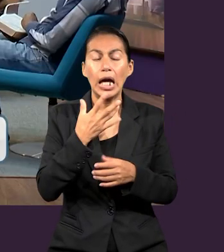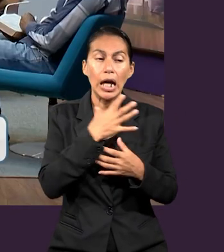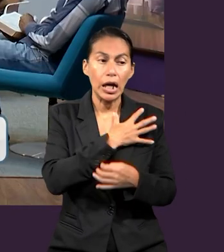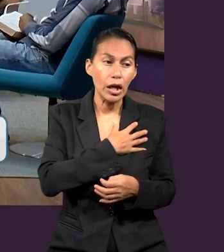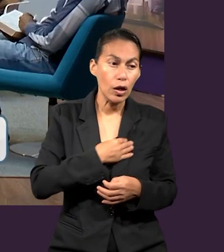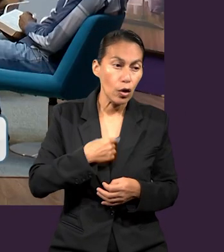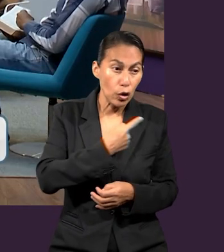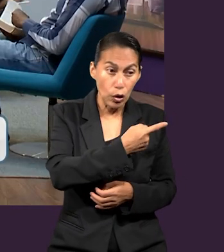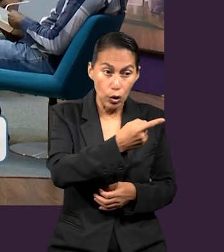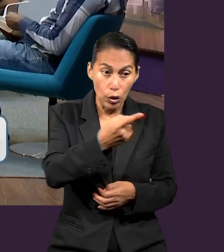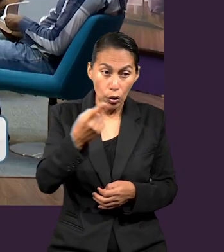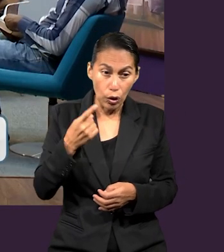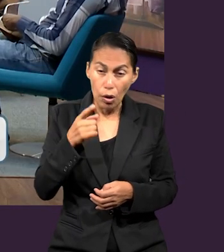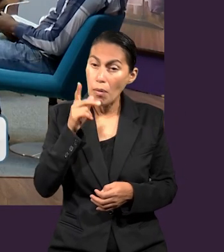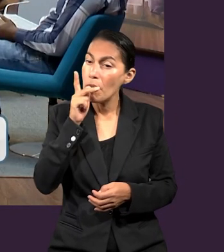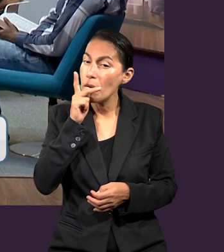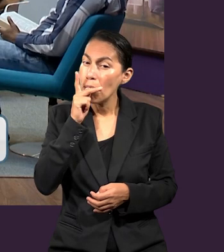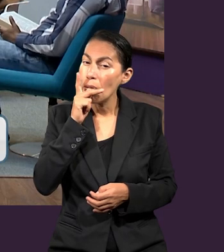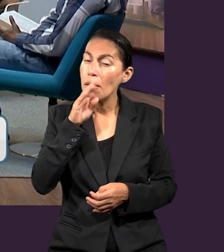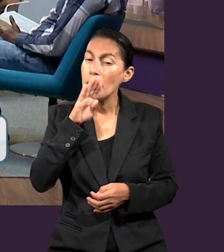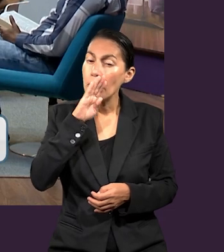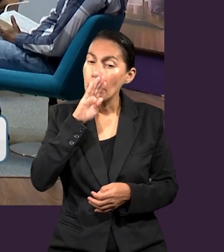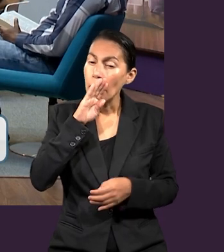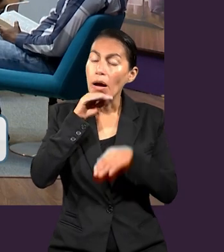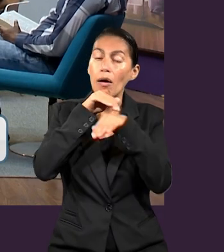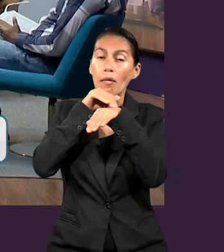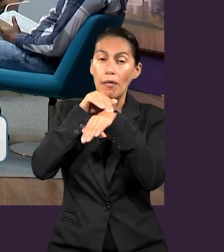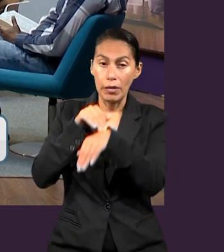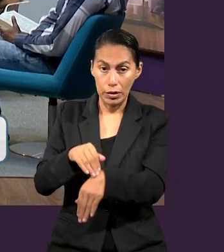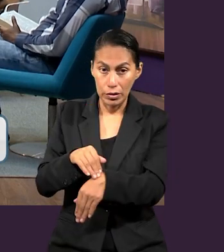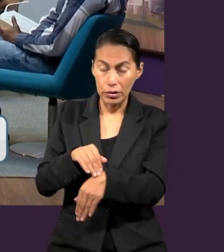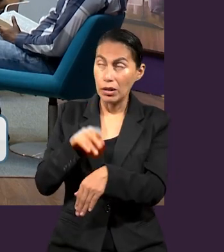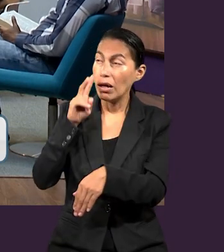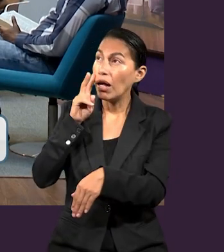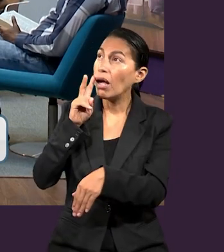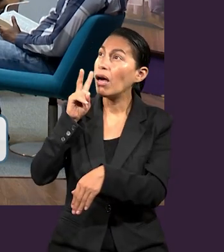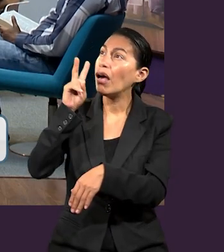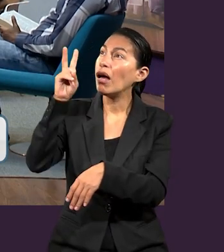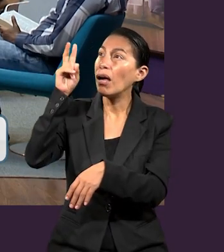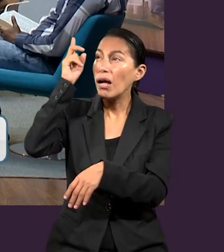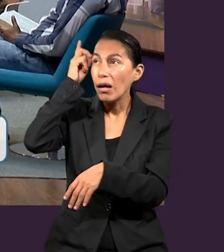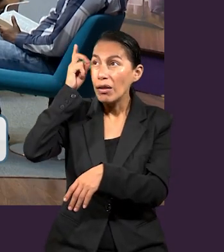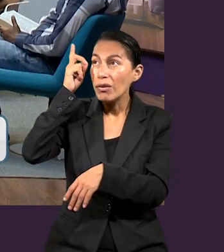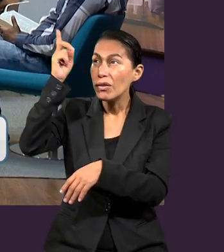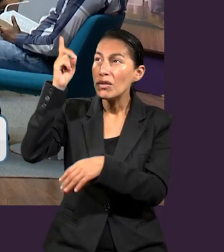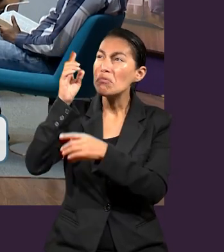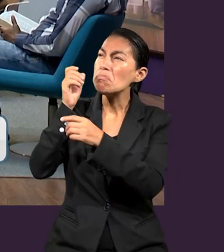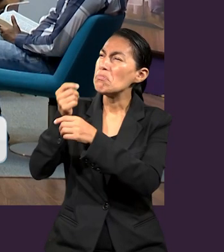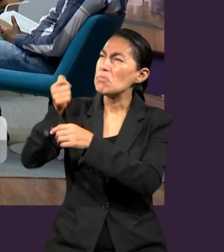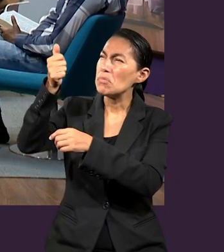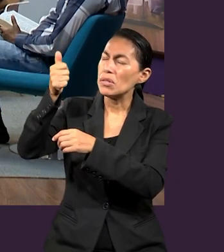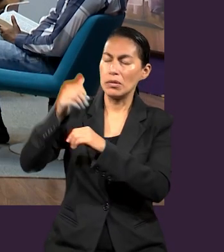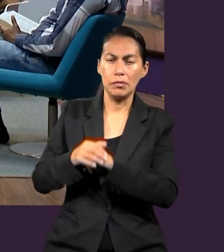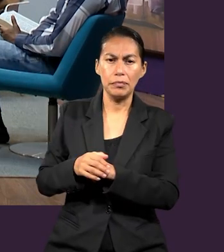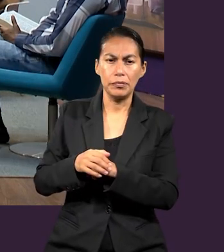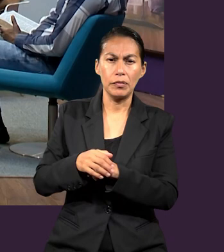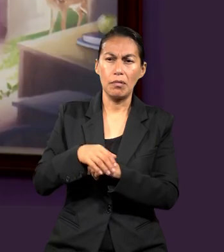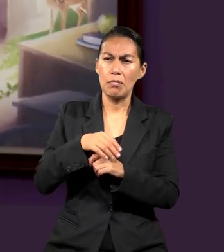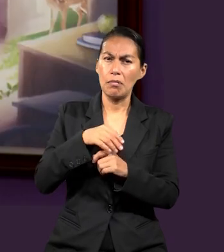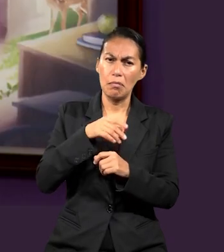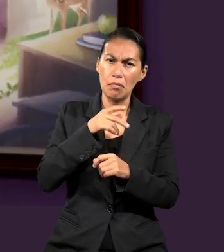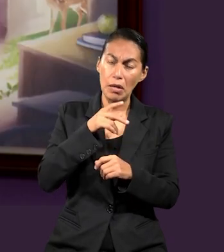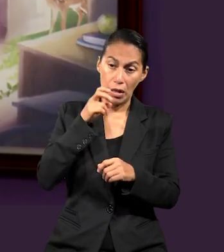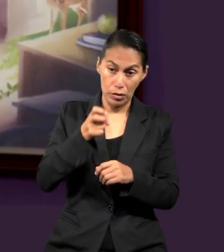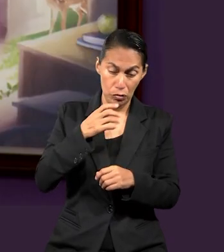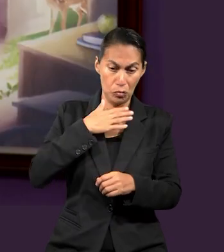obedeced a vuestros padres con la mira puesta en el Señor, porque esta es una cosa justa. Honra a tu padre y a tu madre, que es el primer mandamiento que